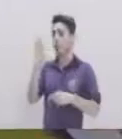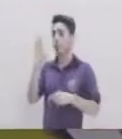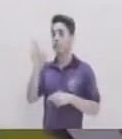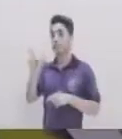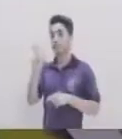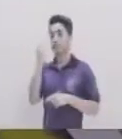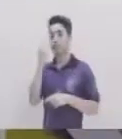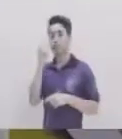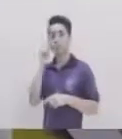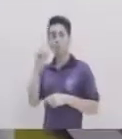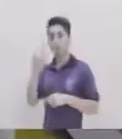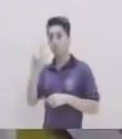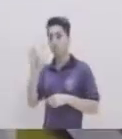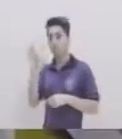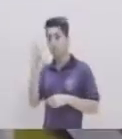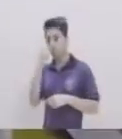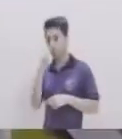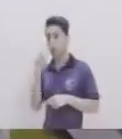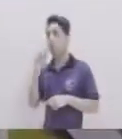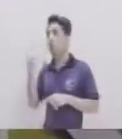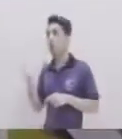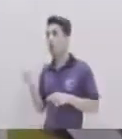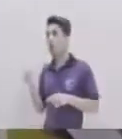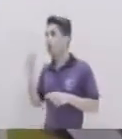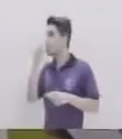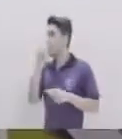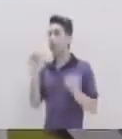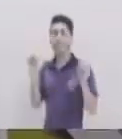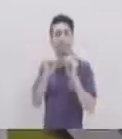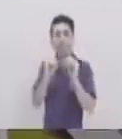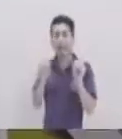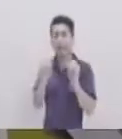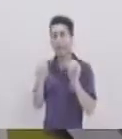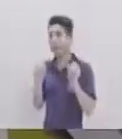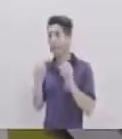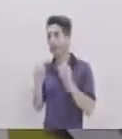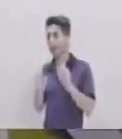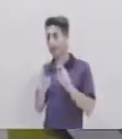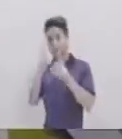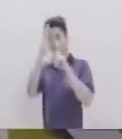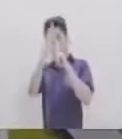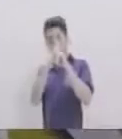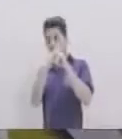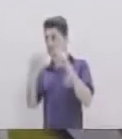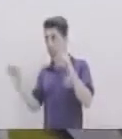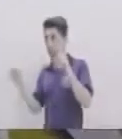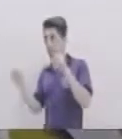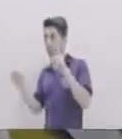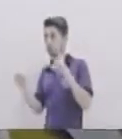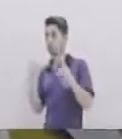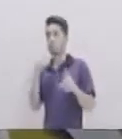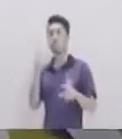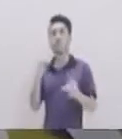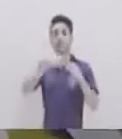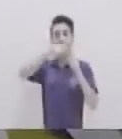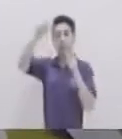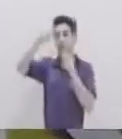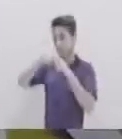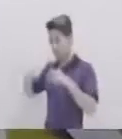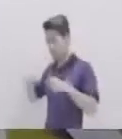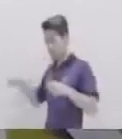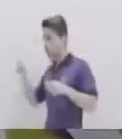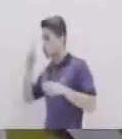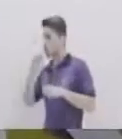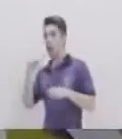Un triángulo Se dice oblico Cuando no tiene Ningún ángulo recto Es decir Ninguna de sus tres medidas Es igual